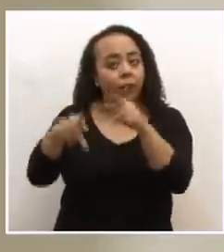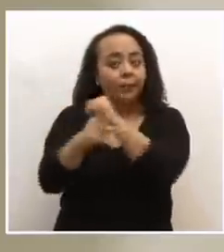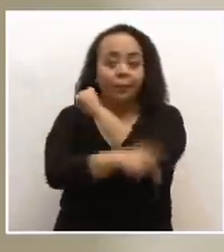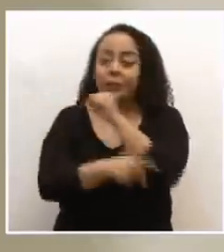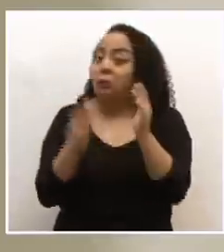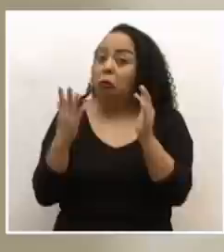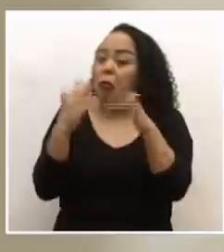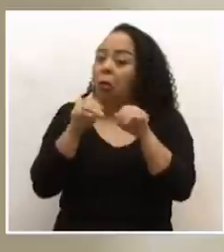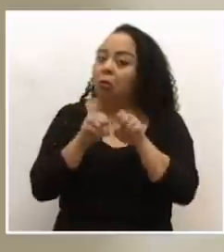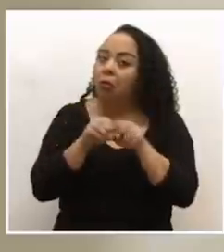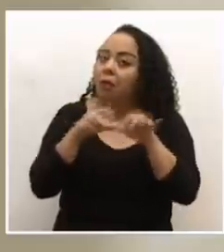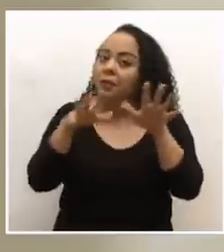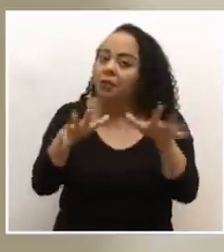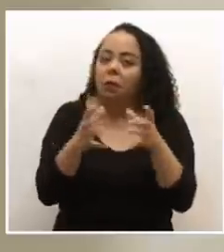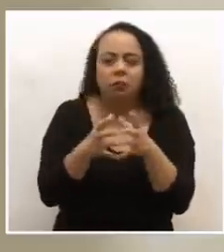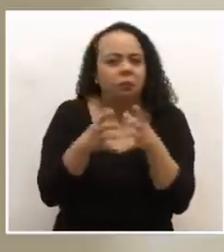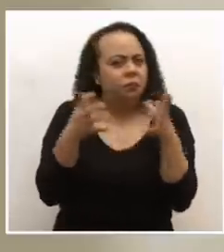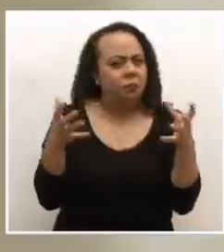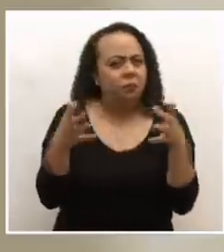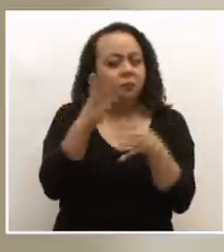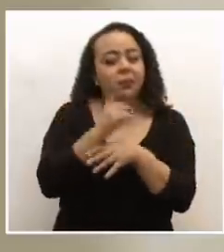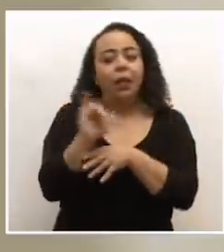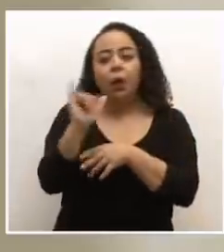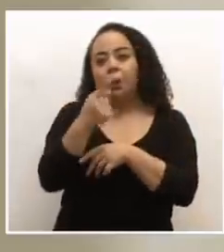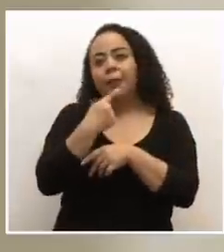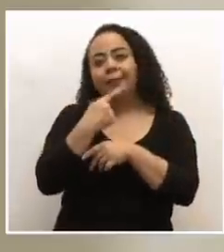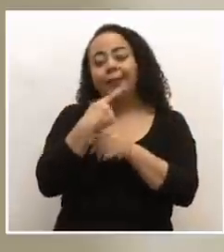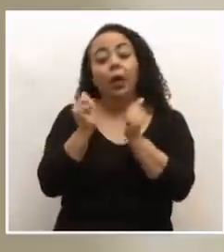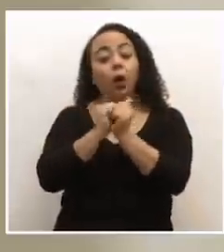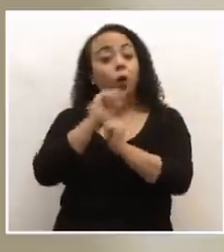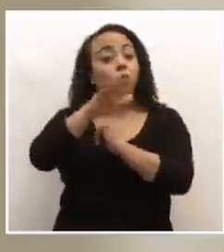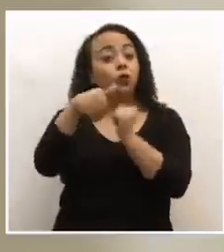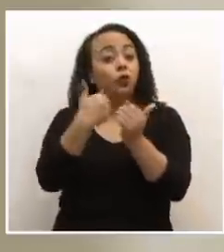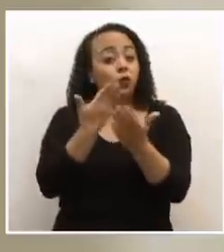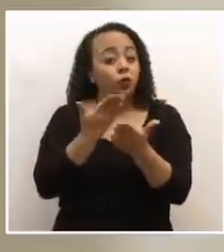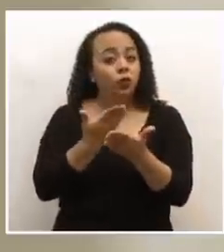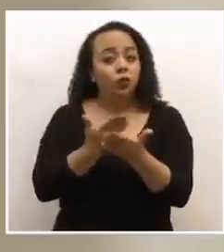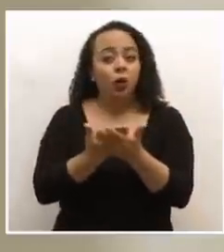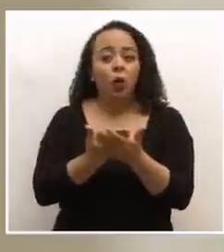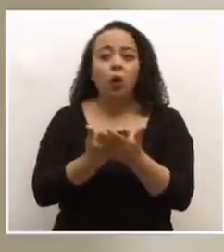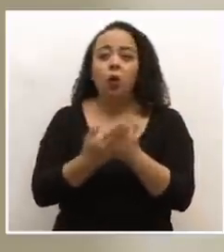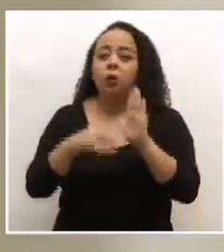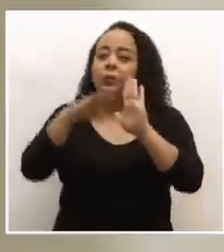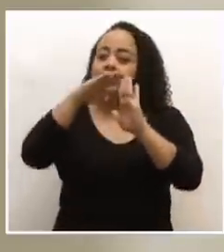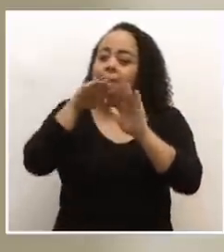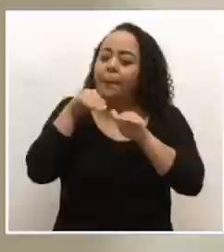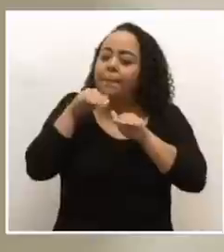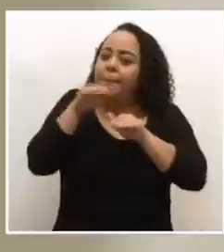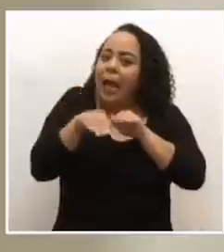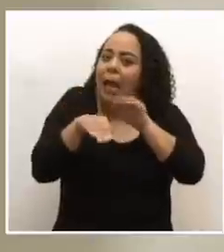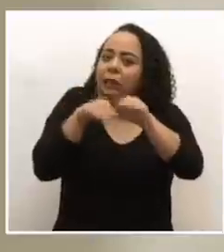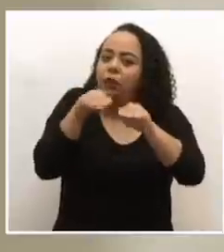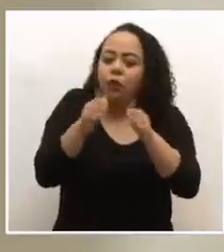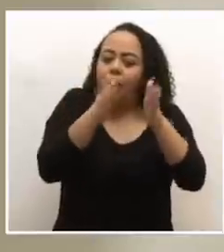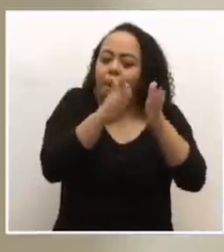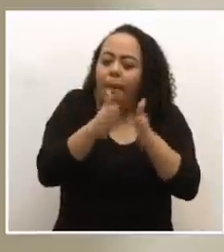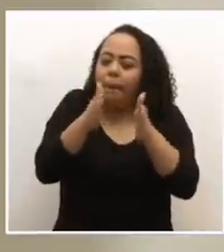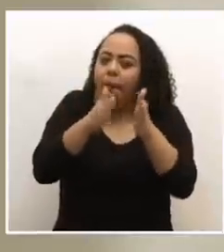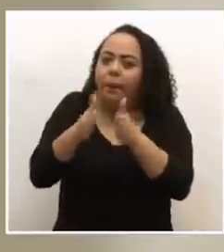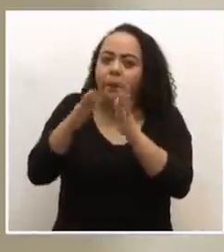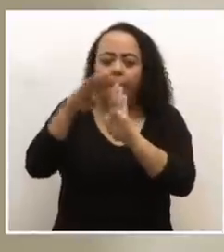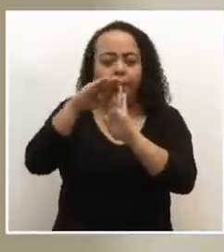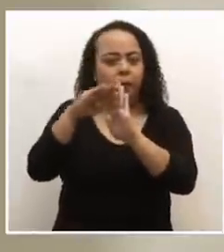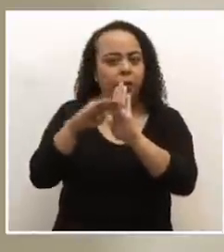hay una transmisión magnificada, y como lo indicaba, con toda una serie de pasos, un procedimiento que va